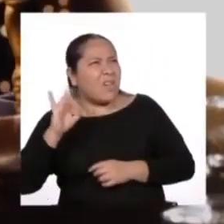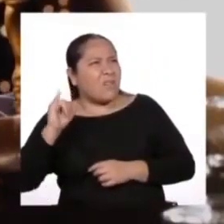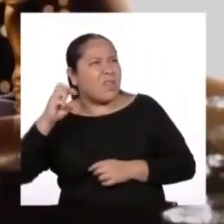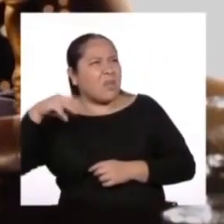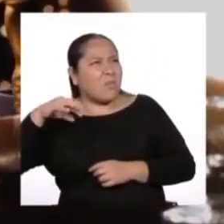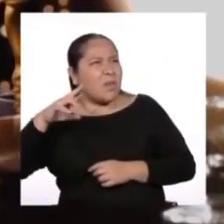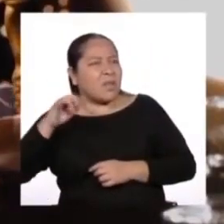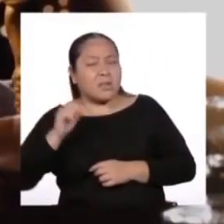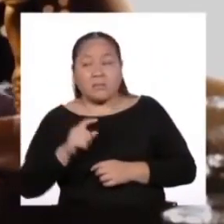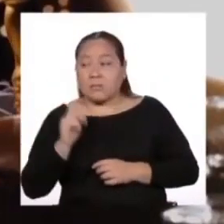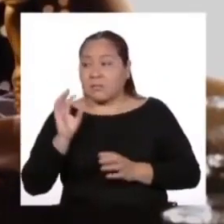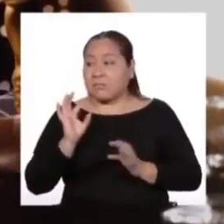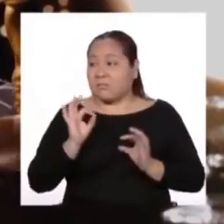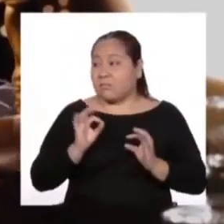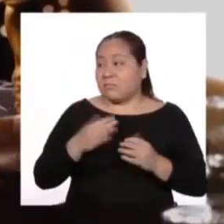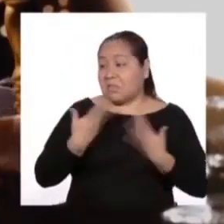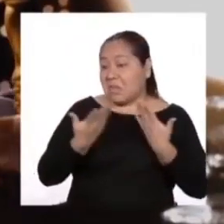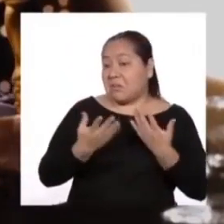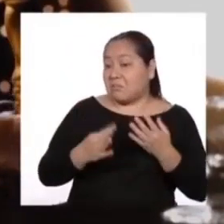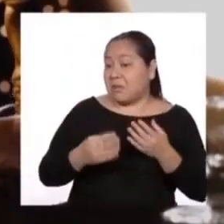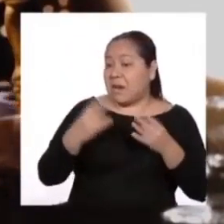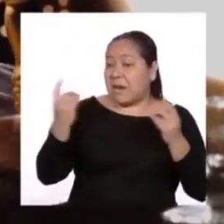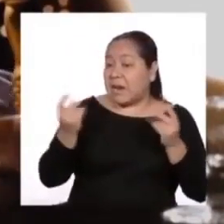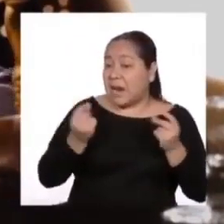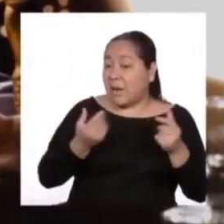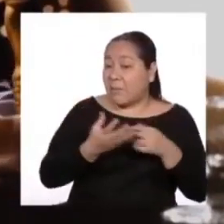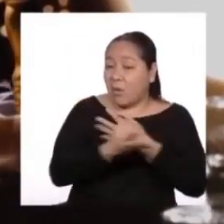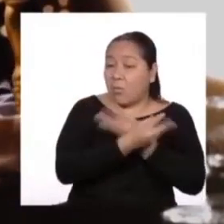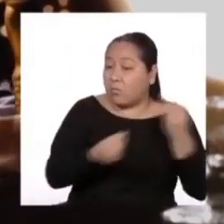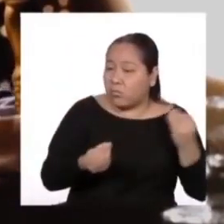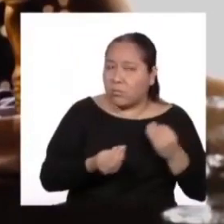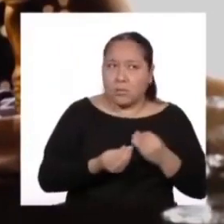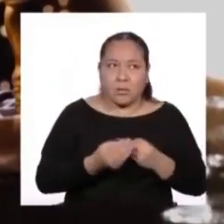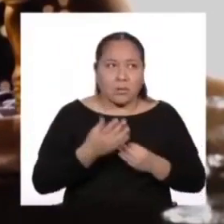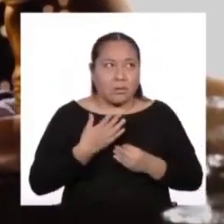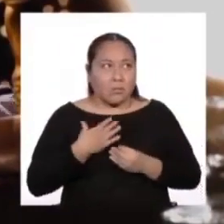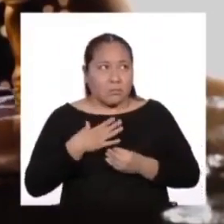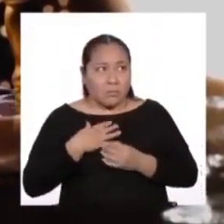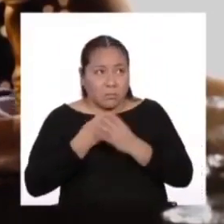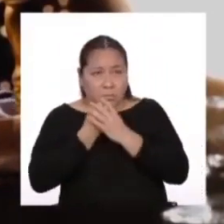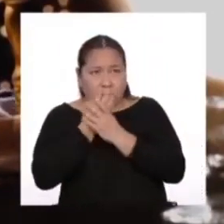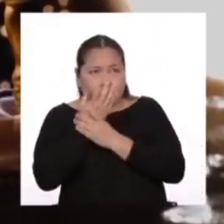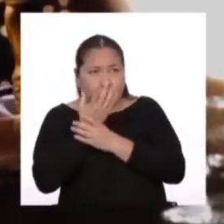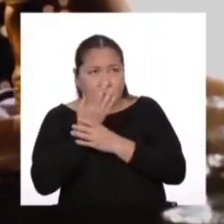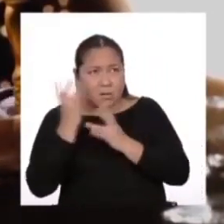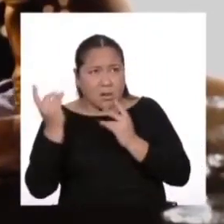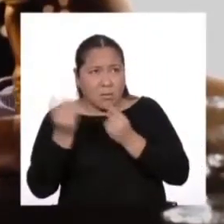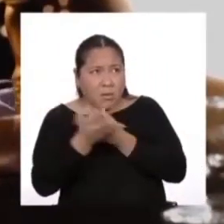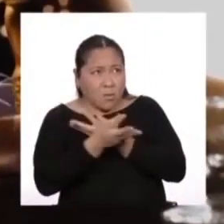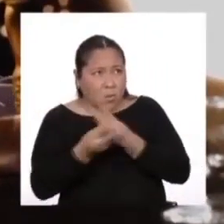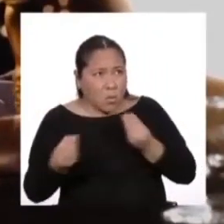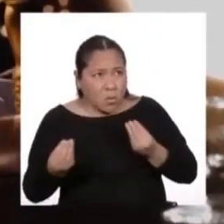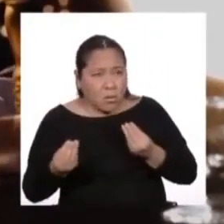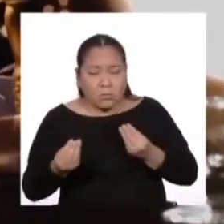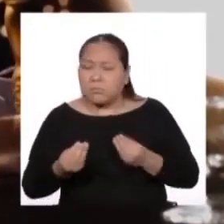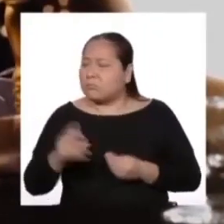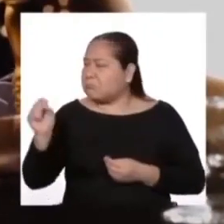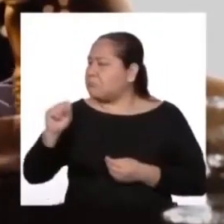Que están amenazadas por una próxima desaparición. ¿Mi flor es efímera? Indudablemente.